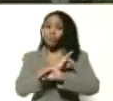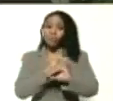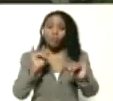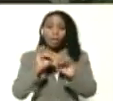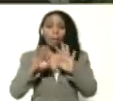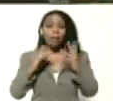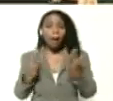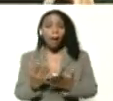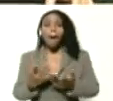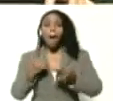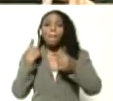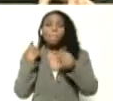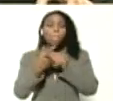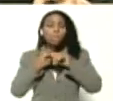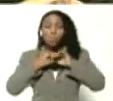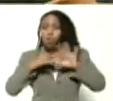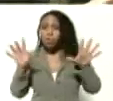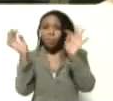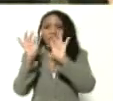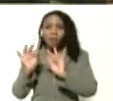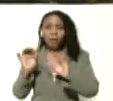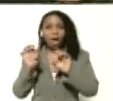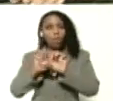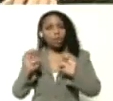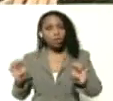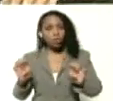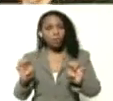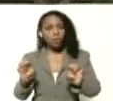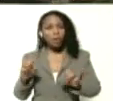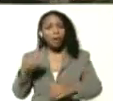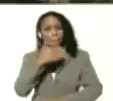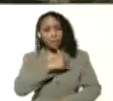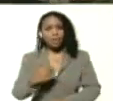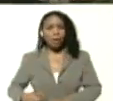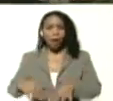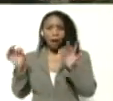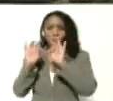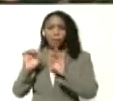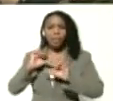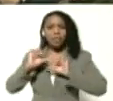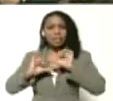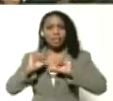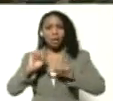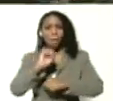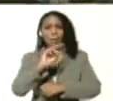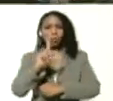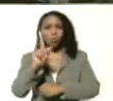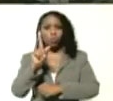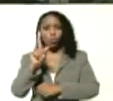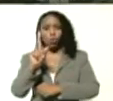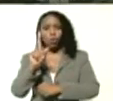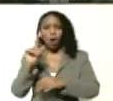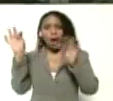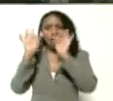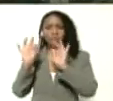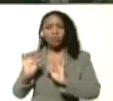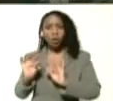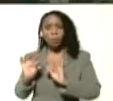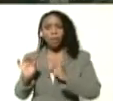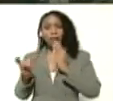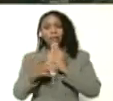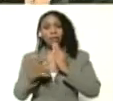múltiples metodologías, de la educación, presidente, yo creo que, la metodología del siglo XXI, la metodología, de las